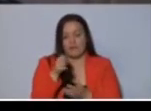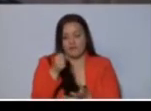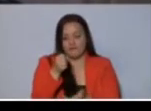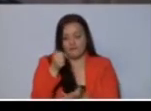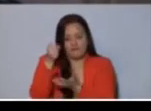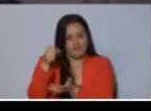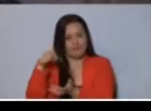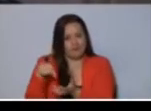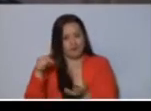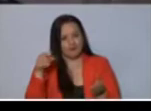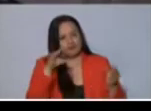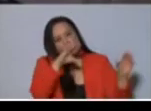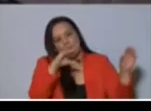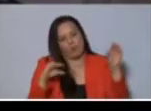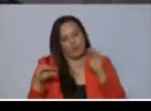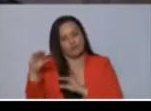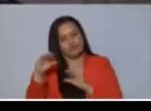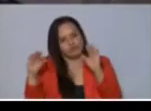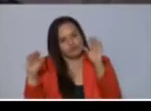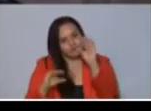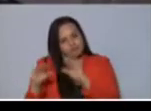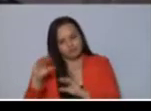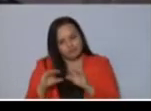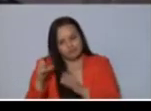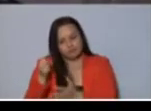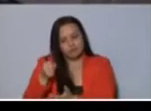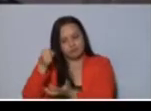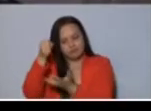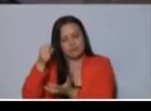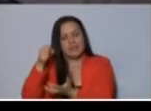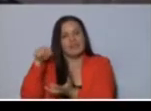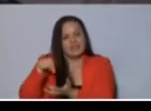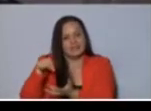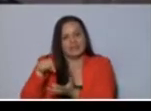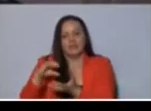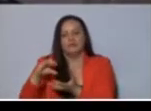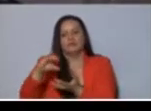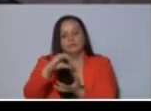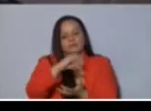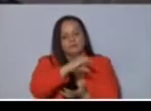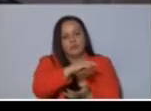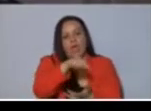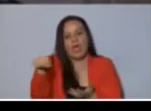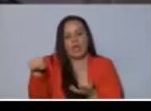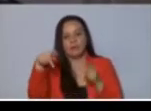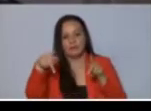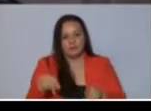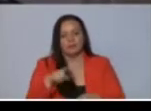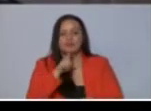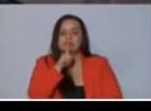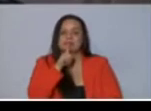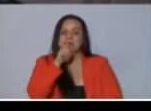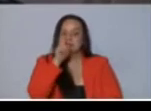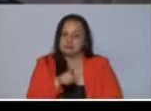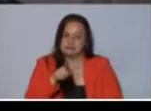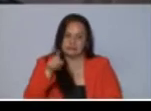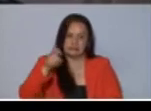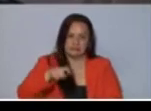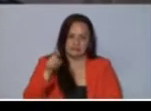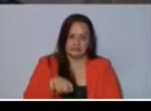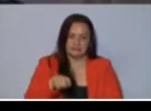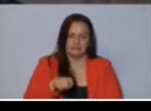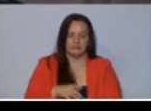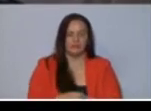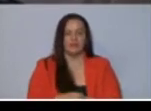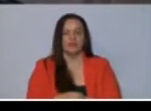procurar fiscalizar de que esos fondos lleguen a quienes realmente lo necesitan. Y bueno, y también